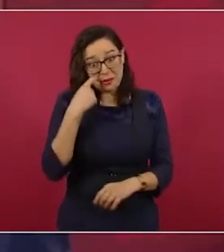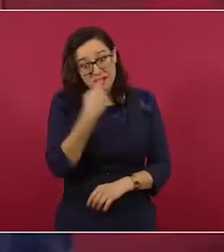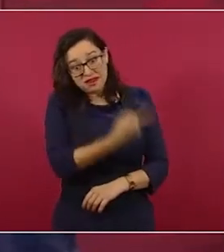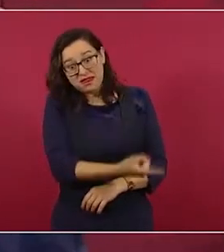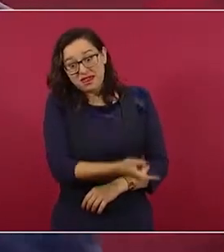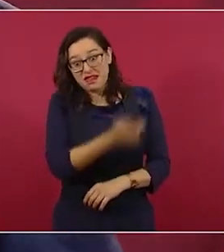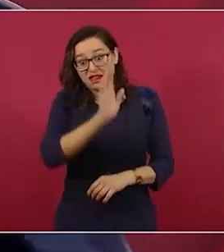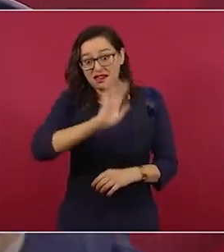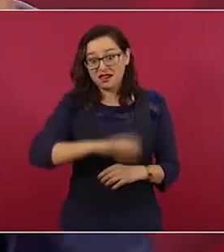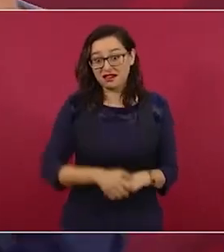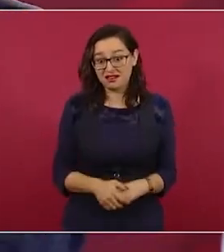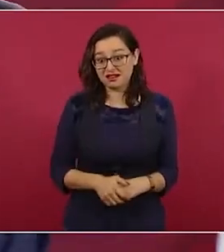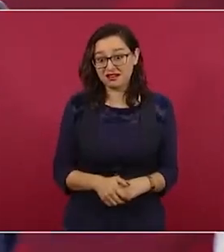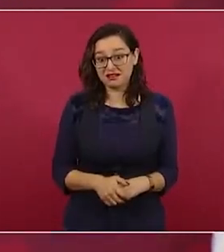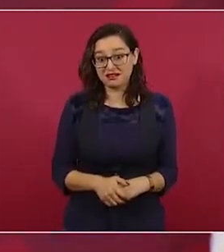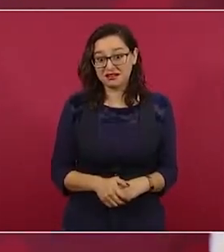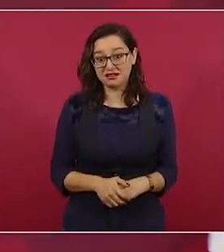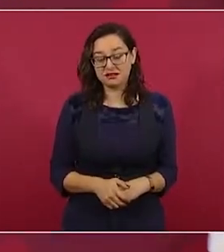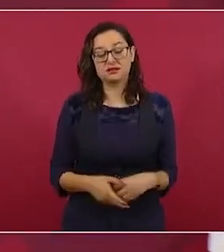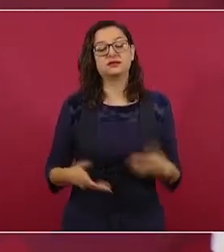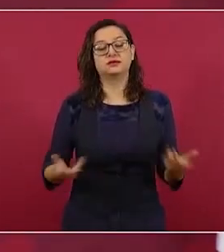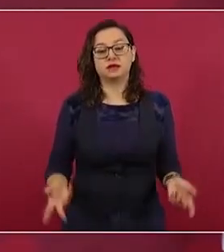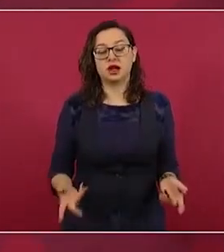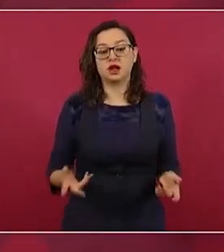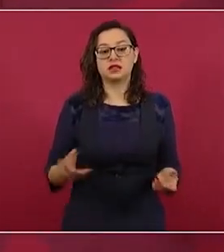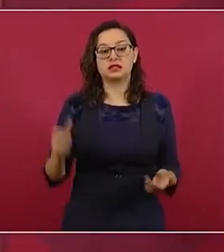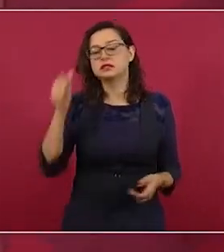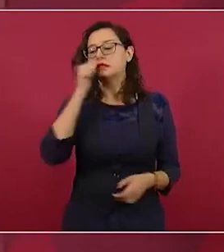Y se vota por tres cosas,